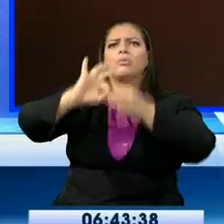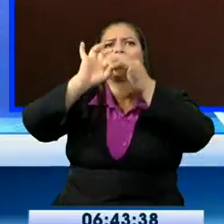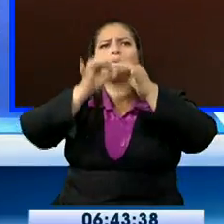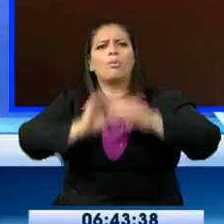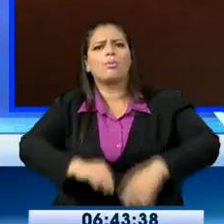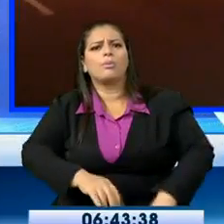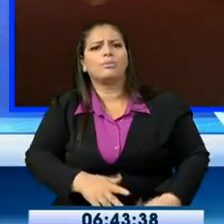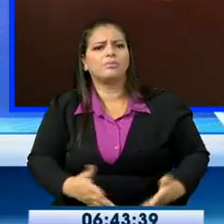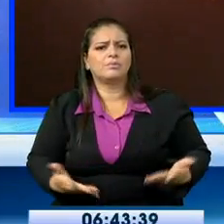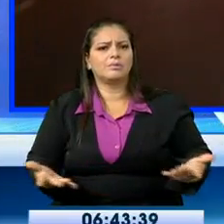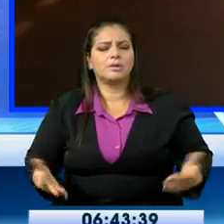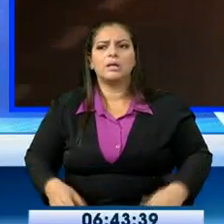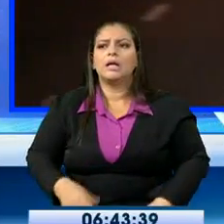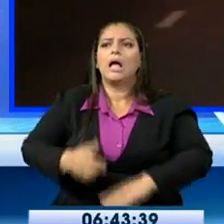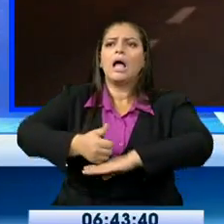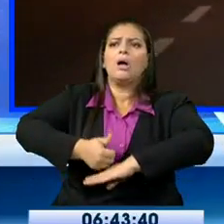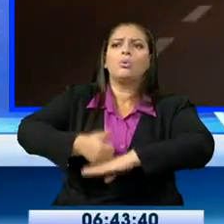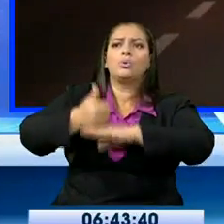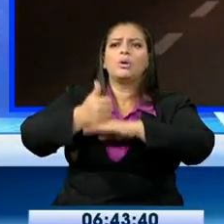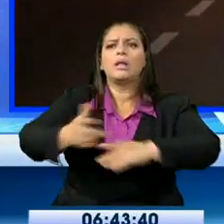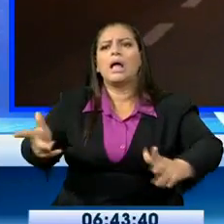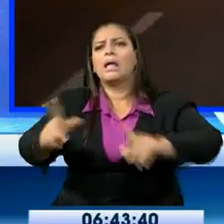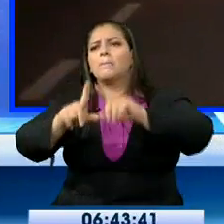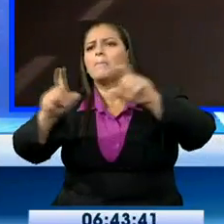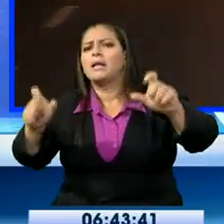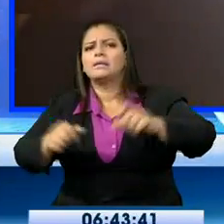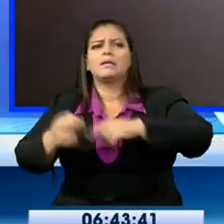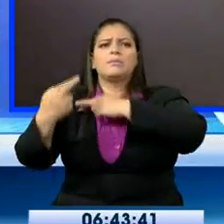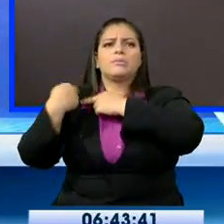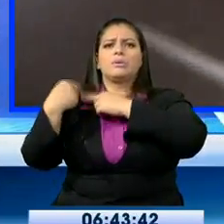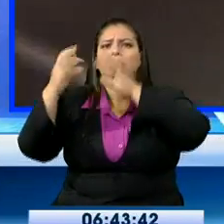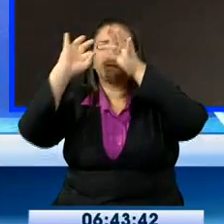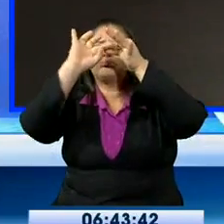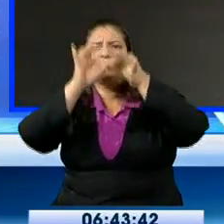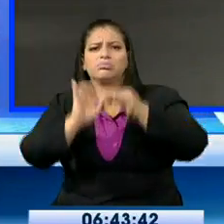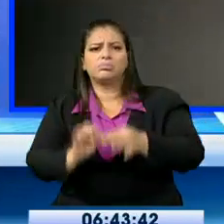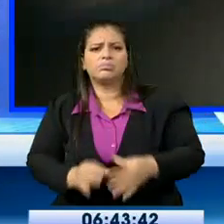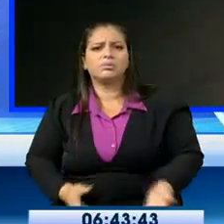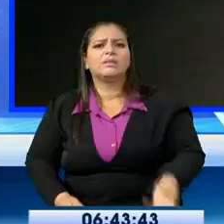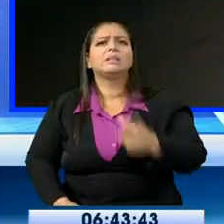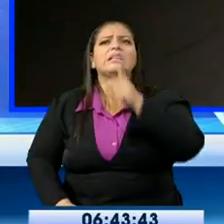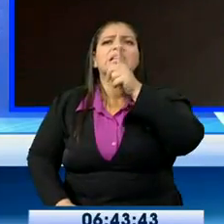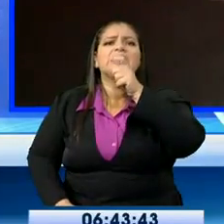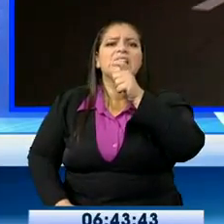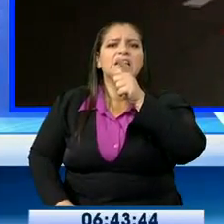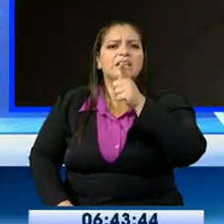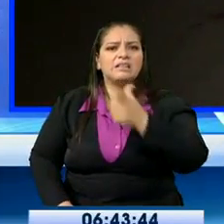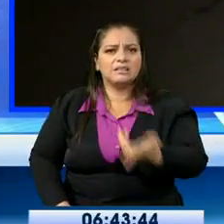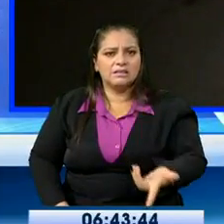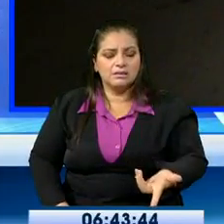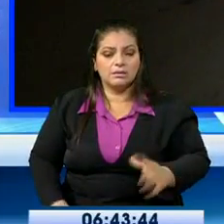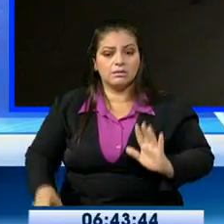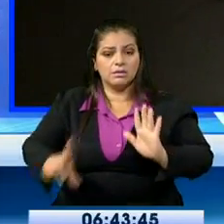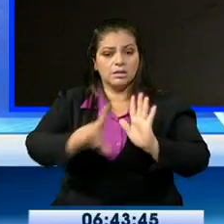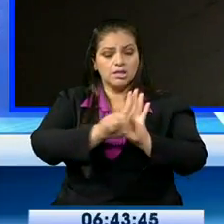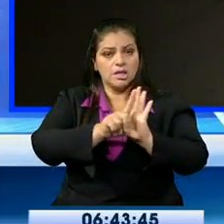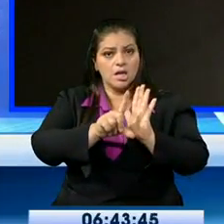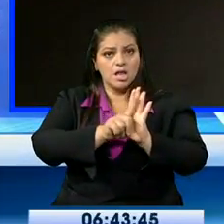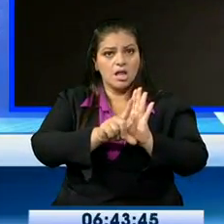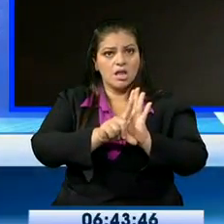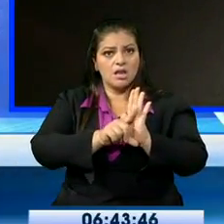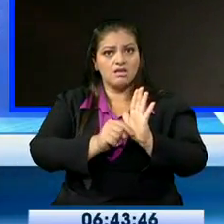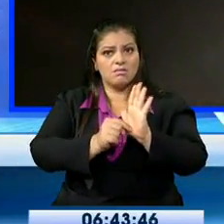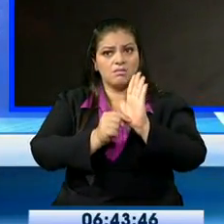respectivo? Para que la gente pueda hacer uso como corresponde, como debe, como dicta la norma y la ley de estos pasos